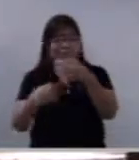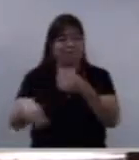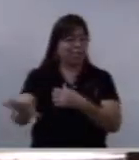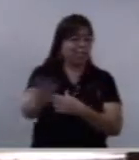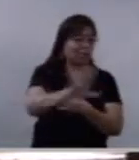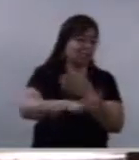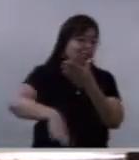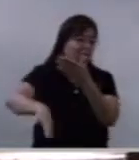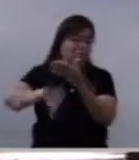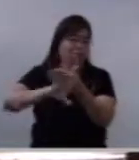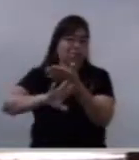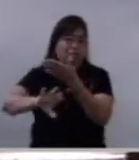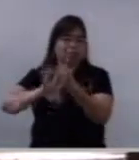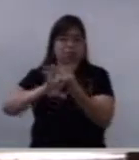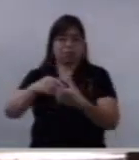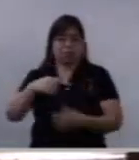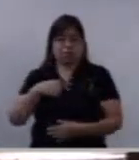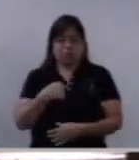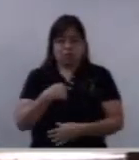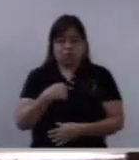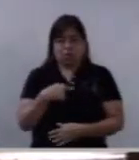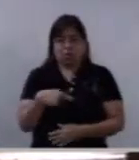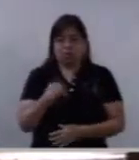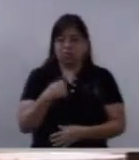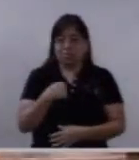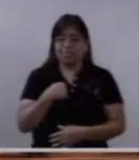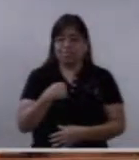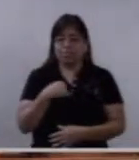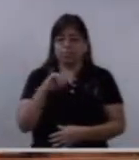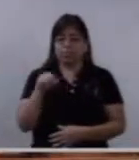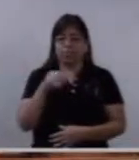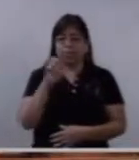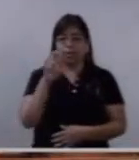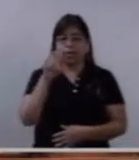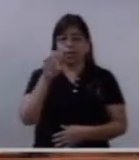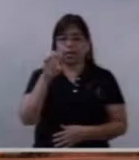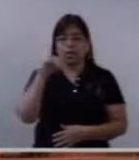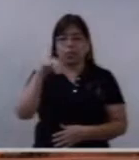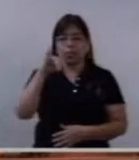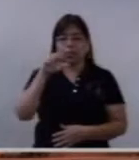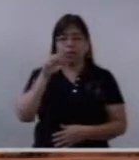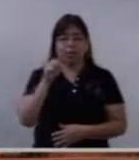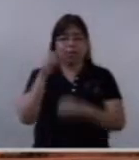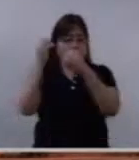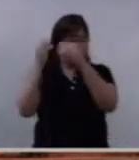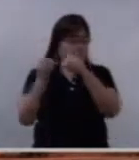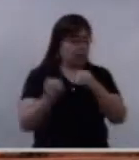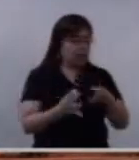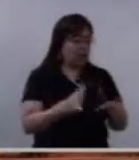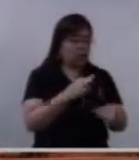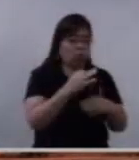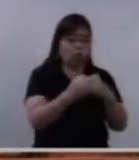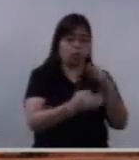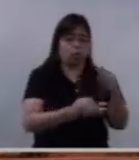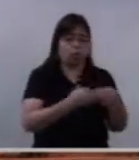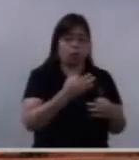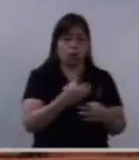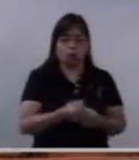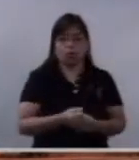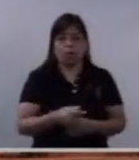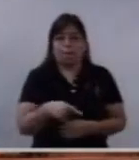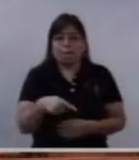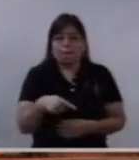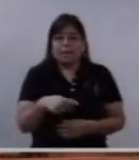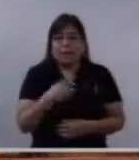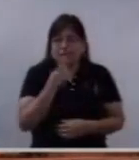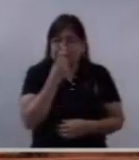toma la decisión de dejarlo todo. Pero él mismo dice, había un fuego